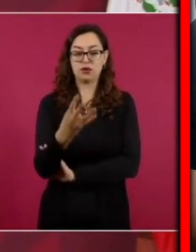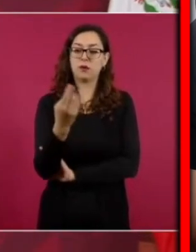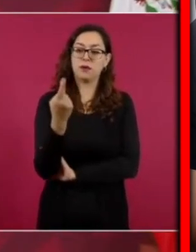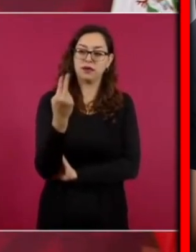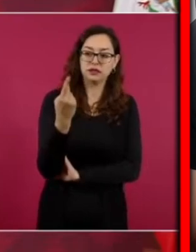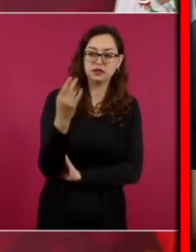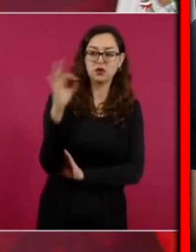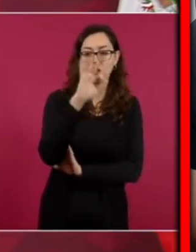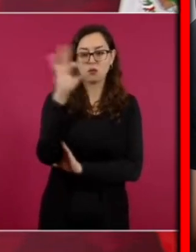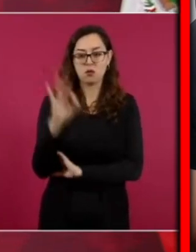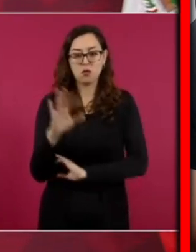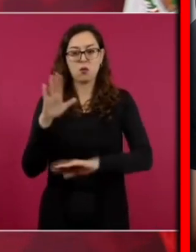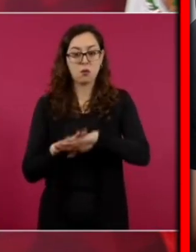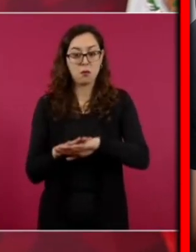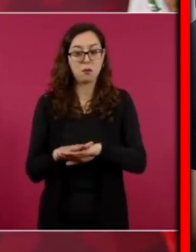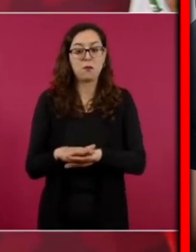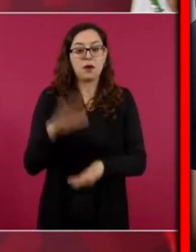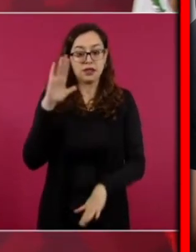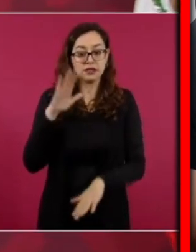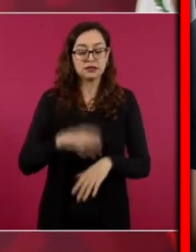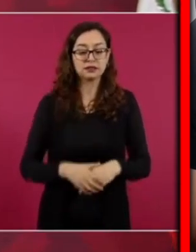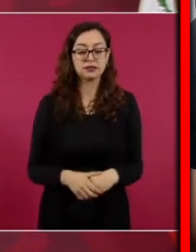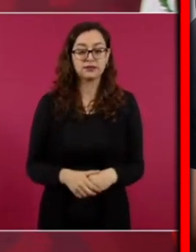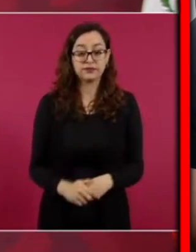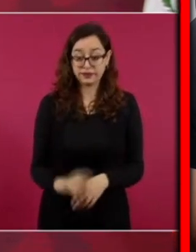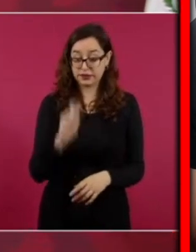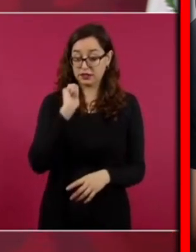y cuando terminemos